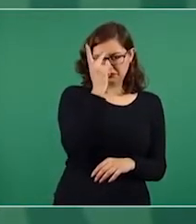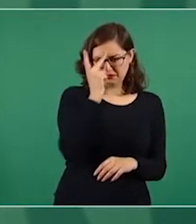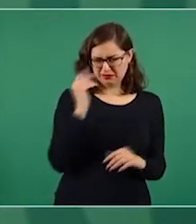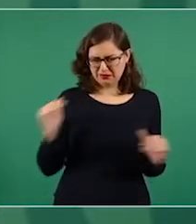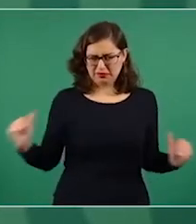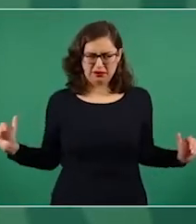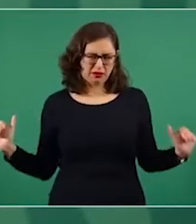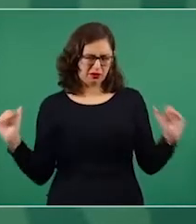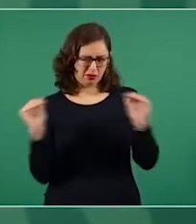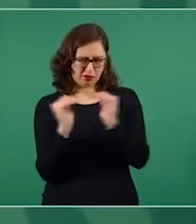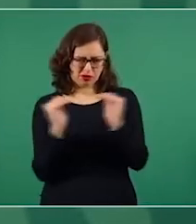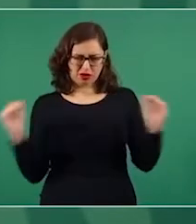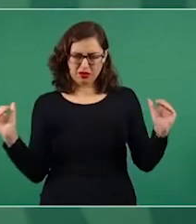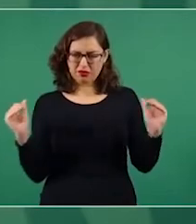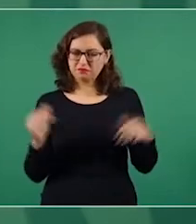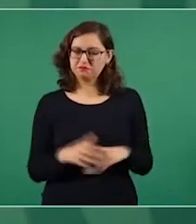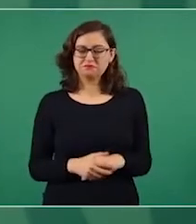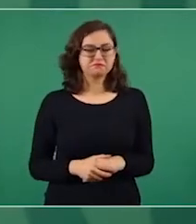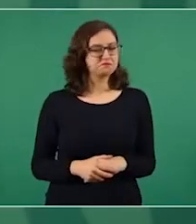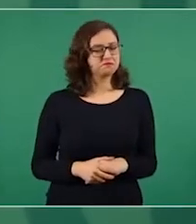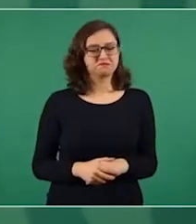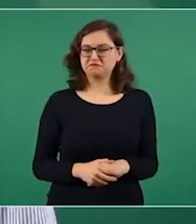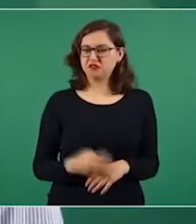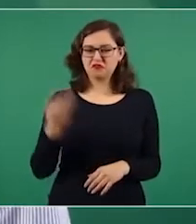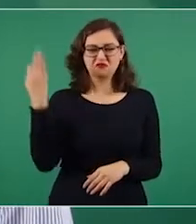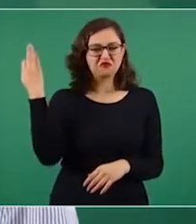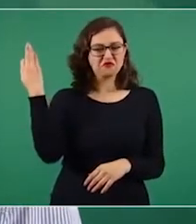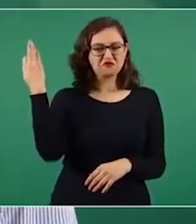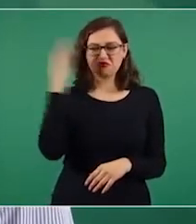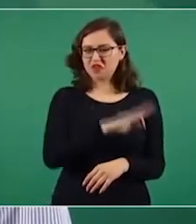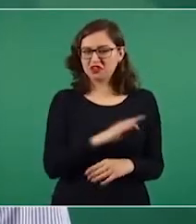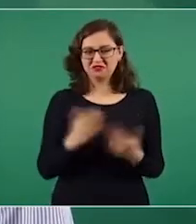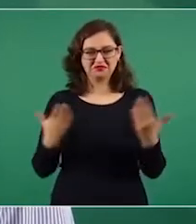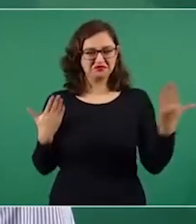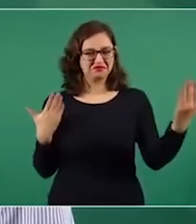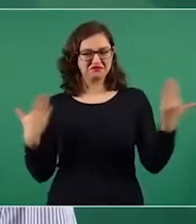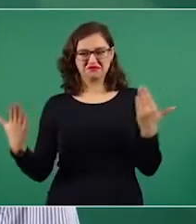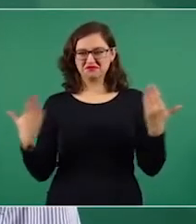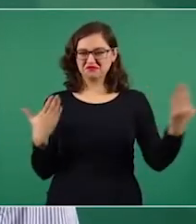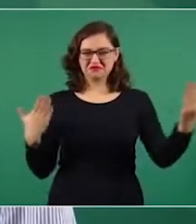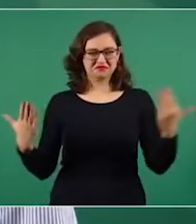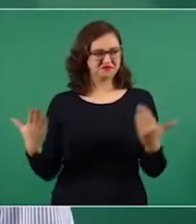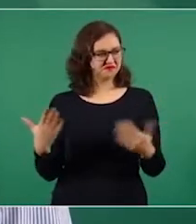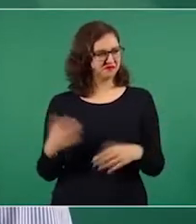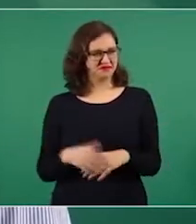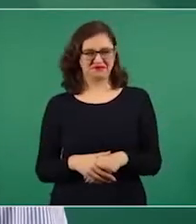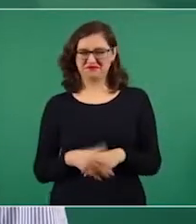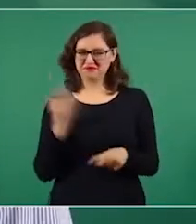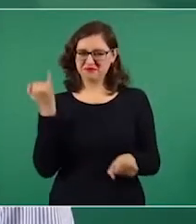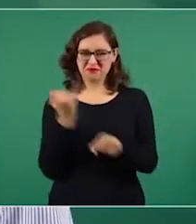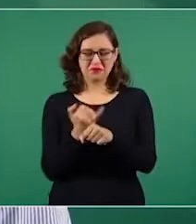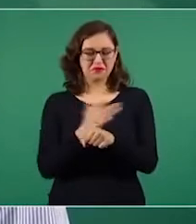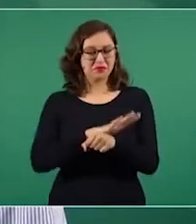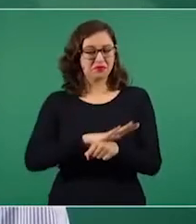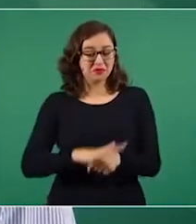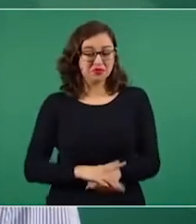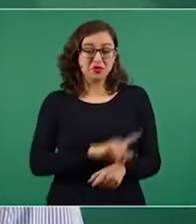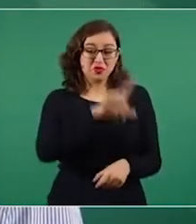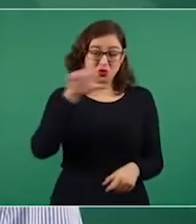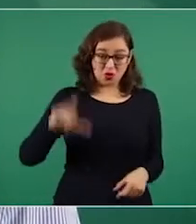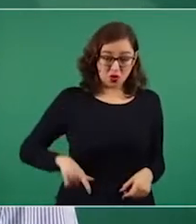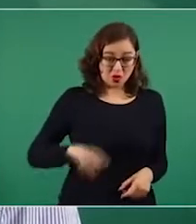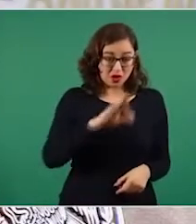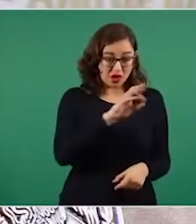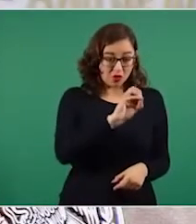y un verdadero despropósito comparar la devastación ambiental de los gobiernos de Fox y